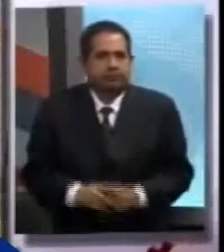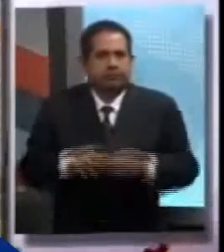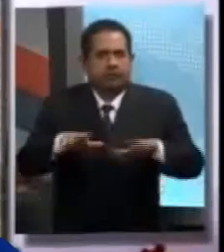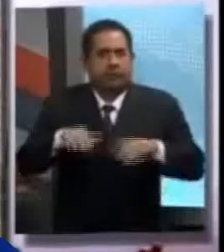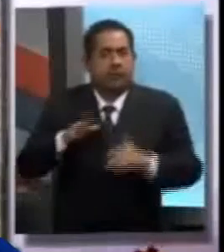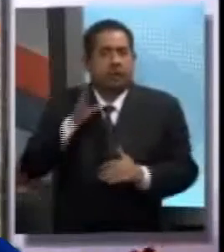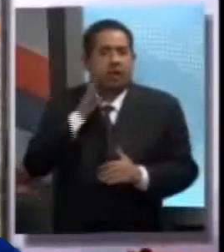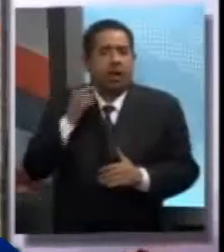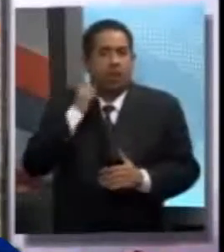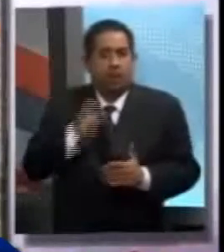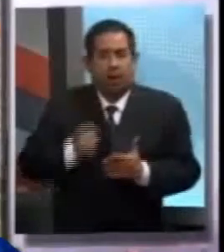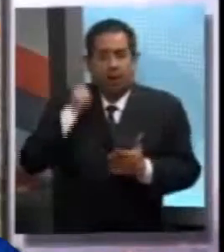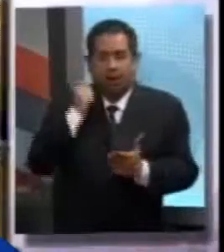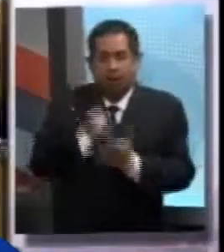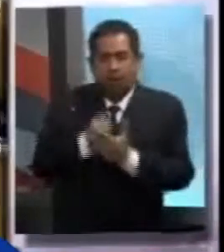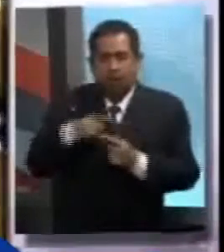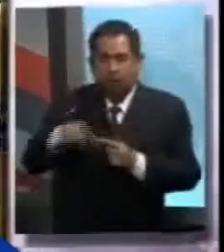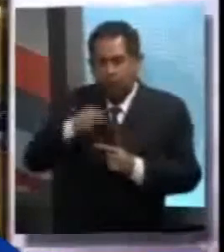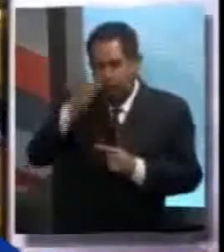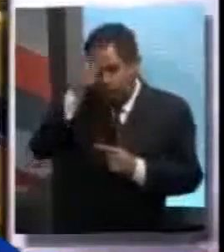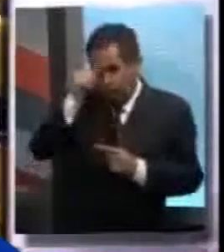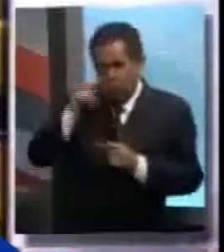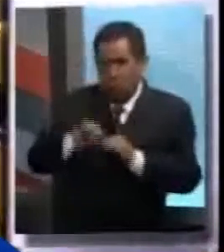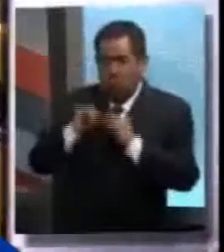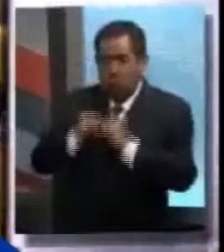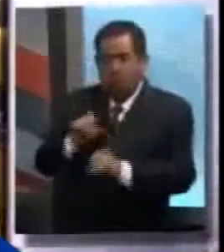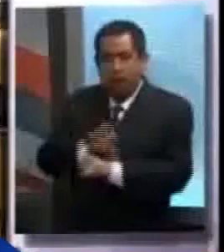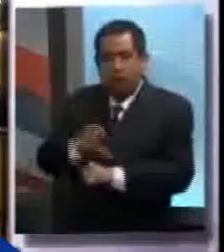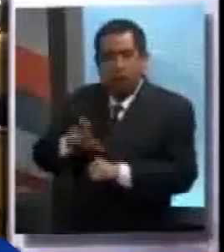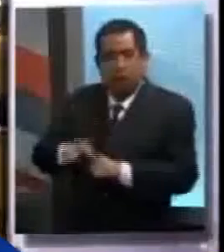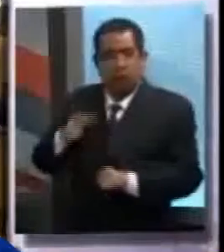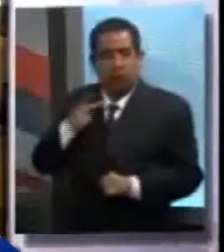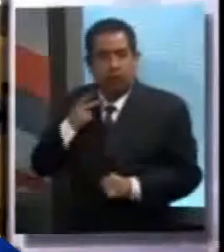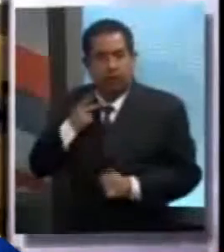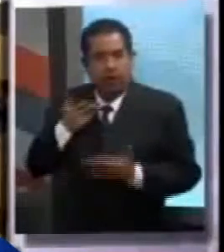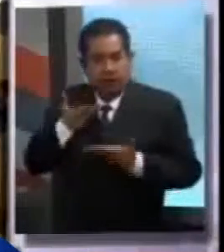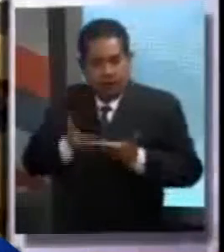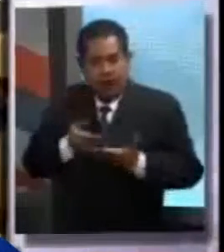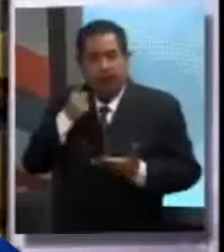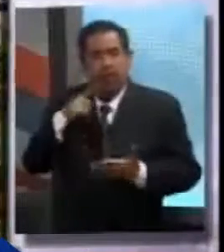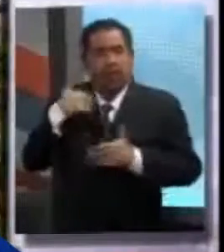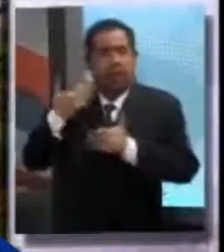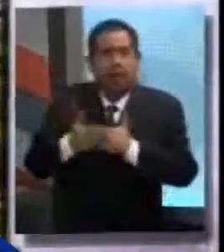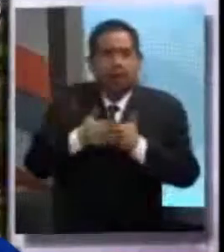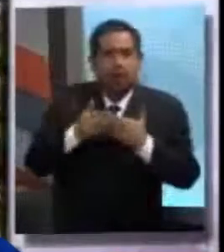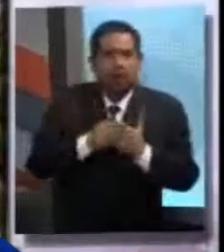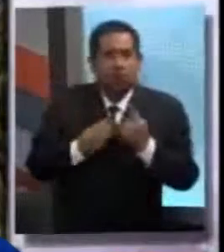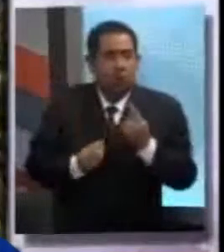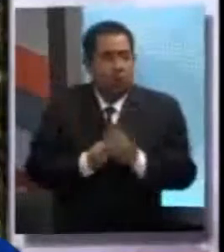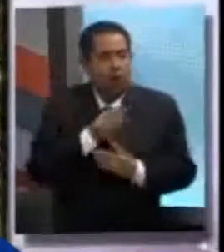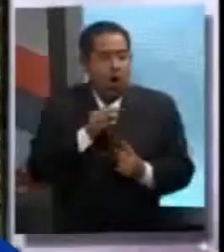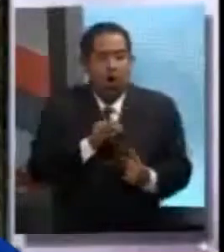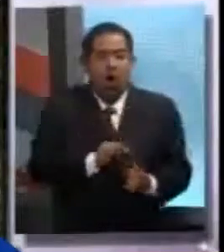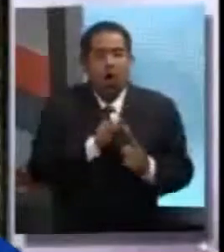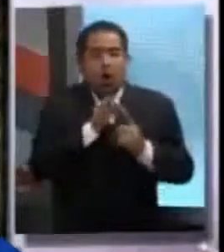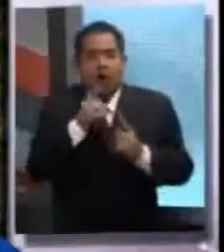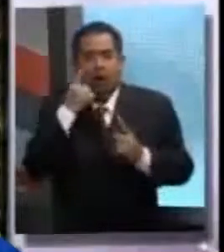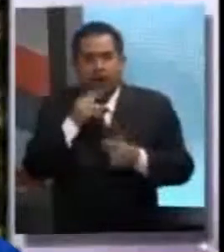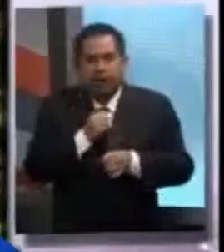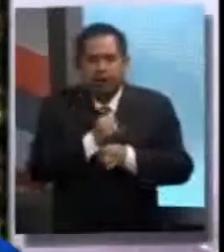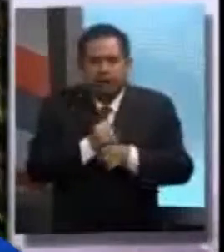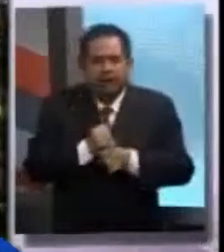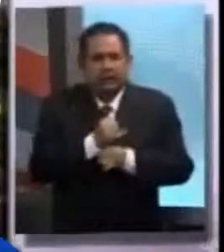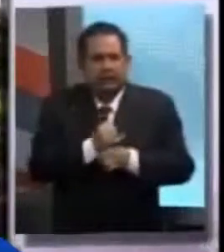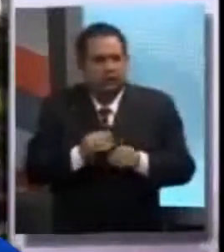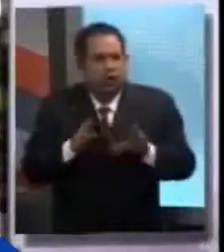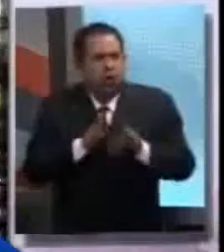Diputados aprobó un acuerdo de la Junta de Coordinación Política sobre la integración de la Comisión Especial para indagar el